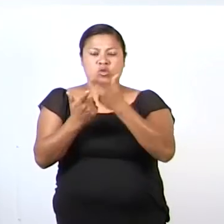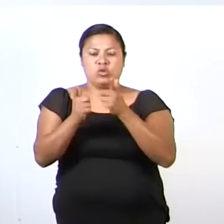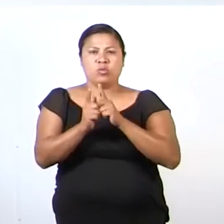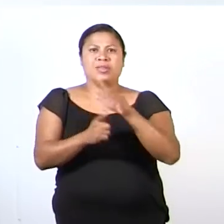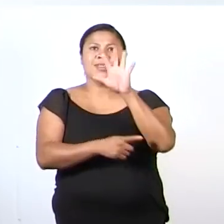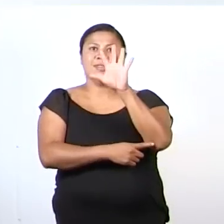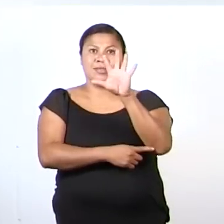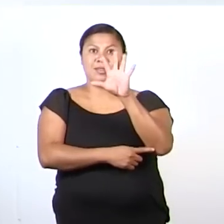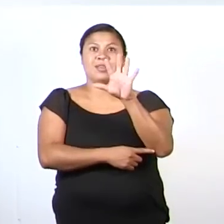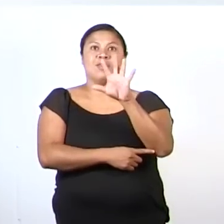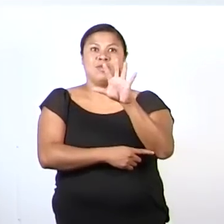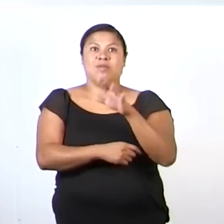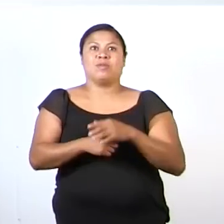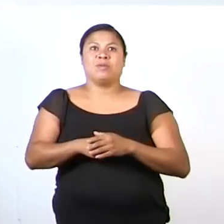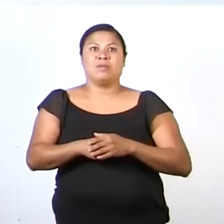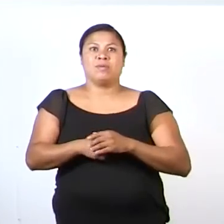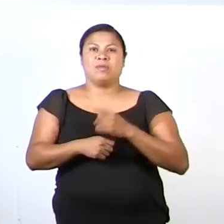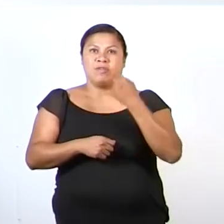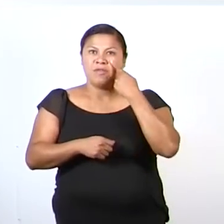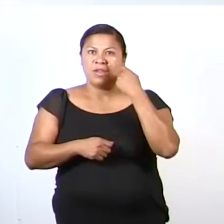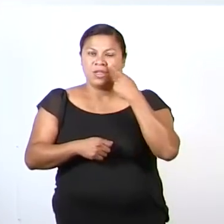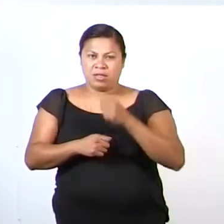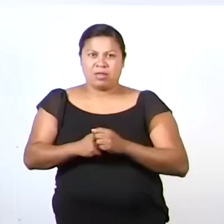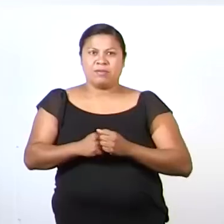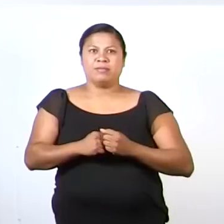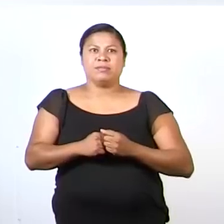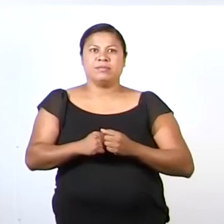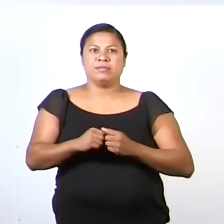cinco elementos. Vamos a checarnos.